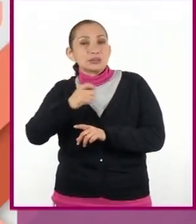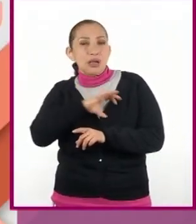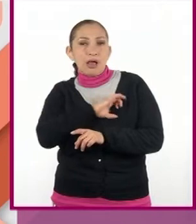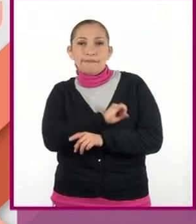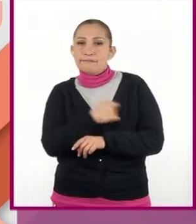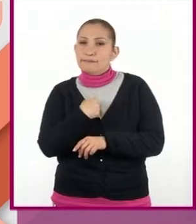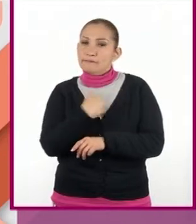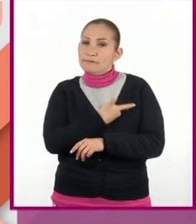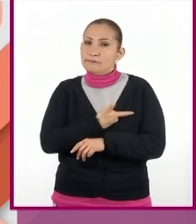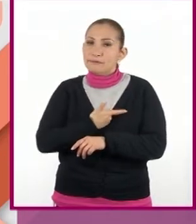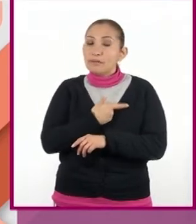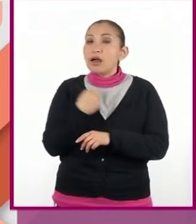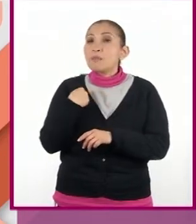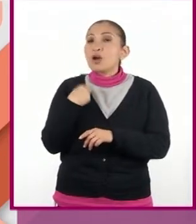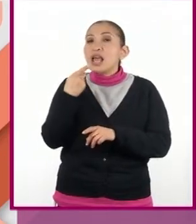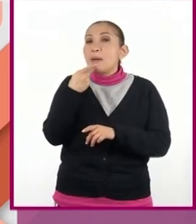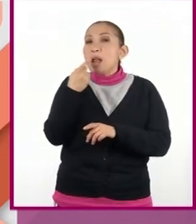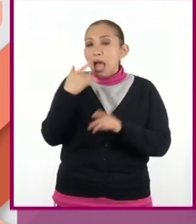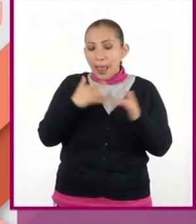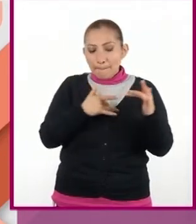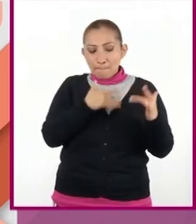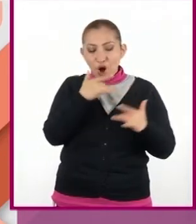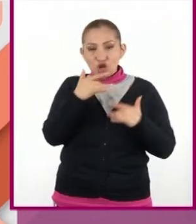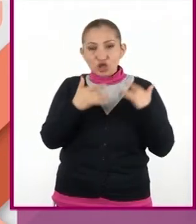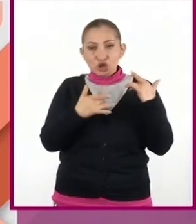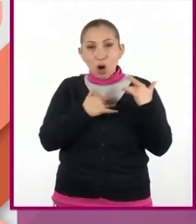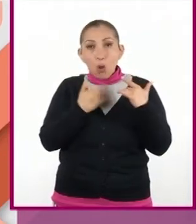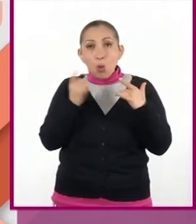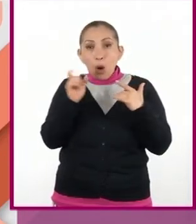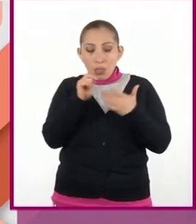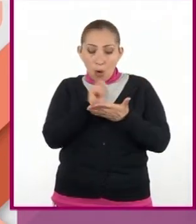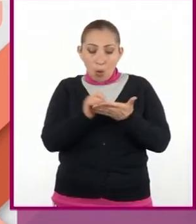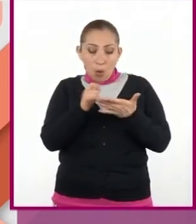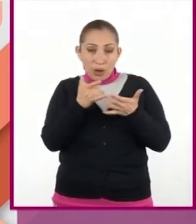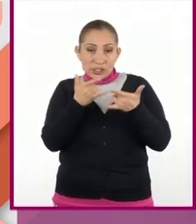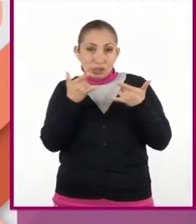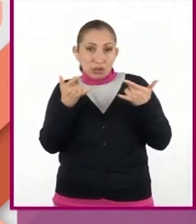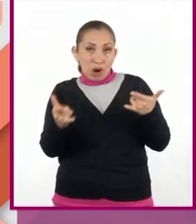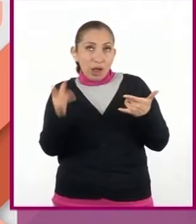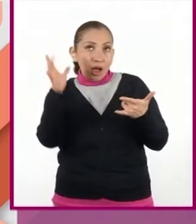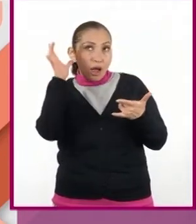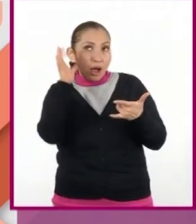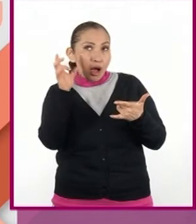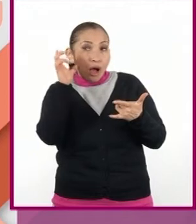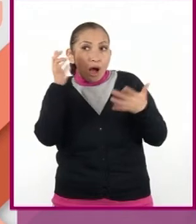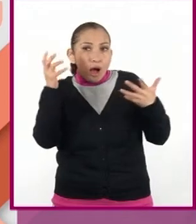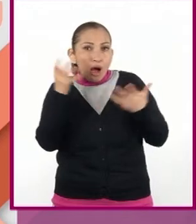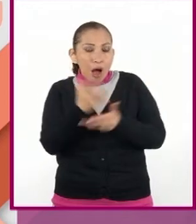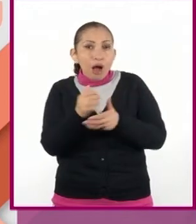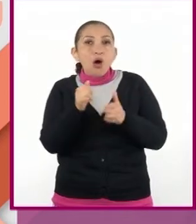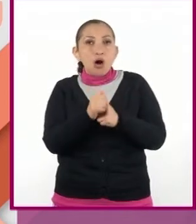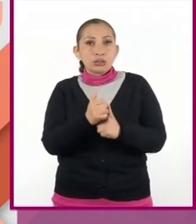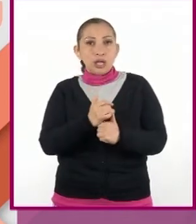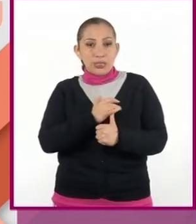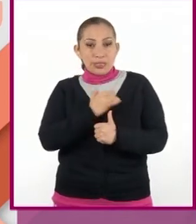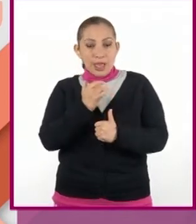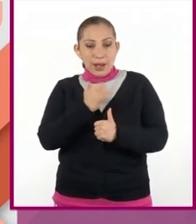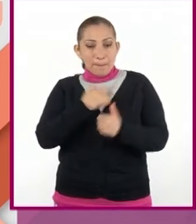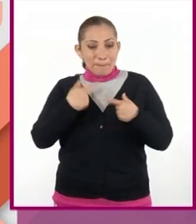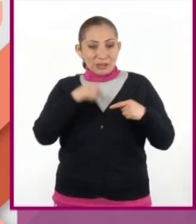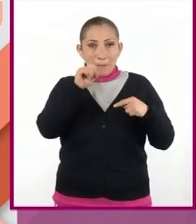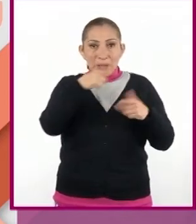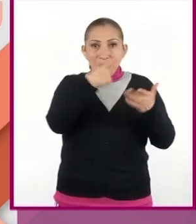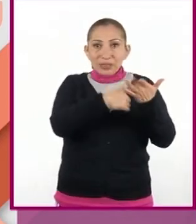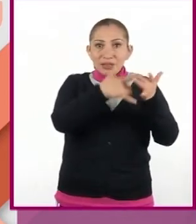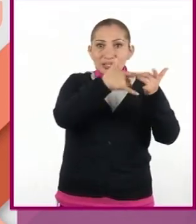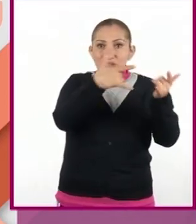favorito, porque se refiere a las emociones que vamos a causar en nuestro escucha o lector, por medio del sentir de nuestros personajes